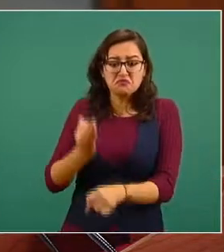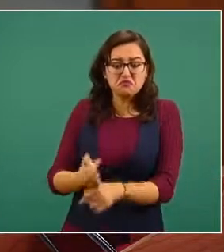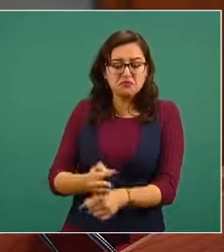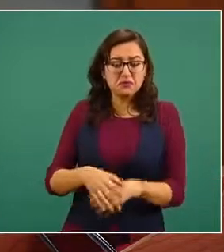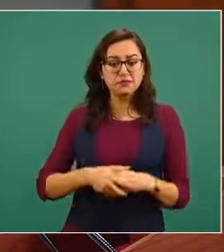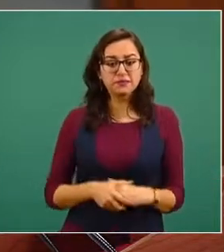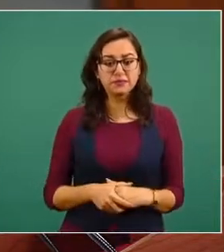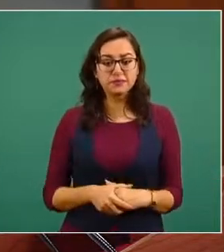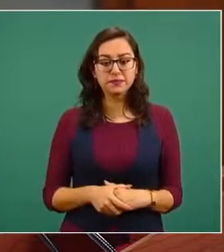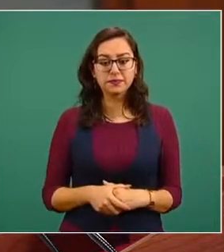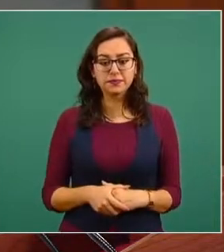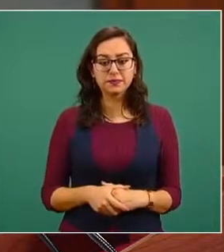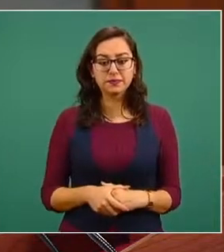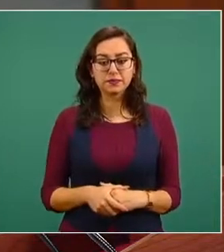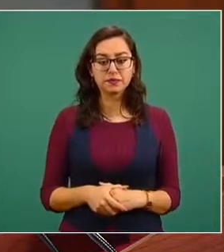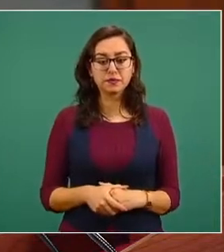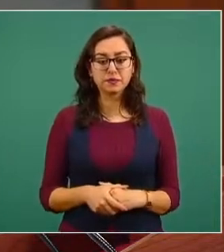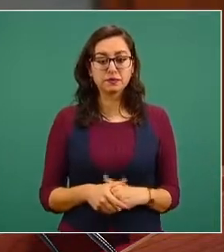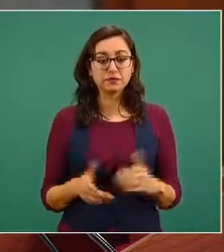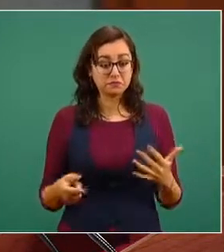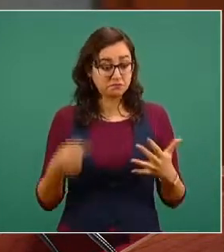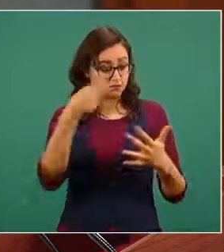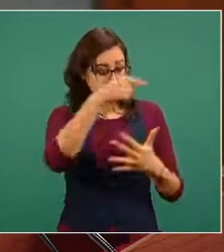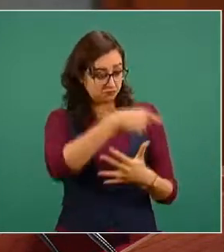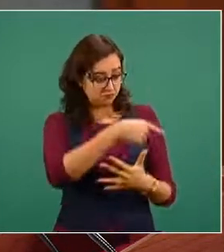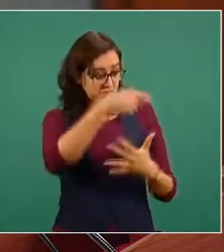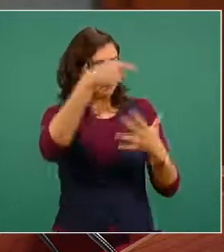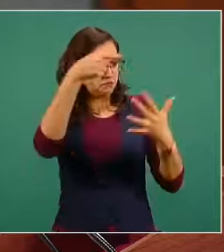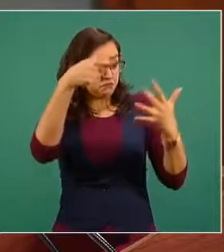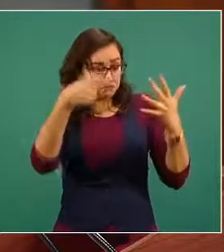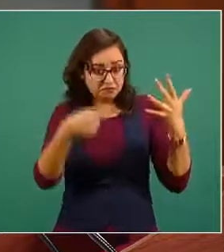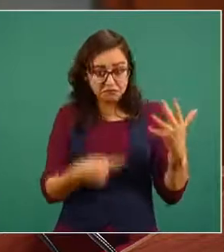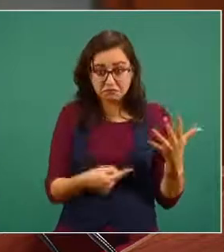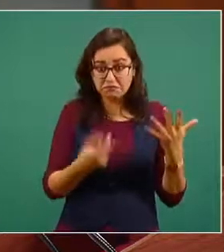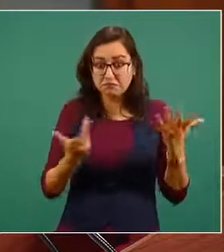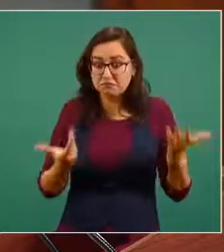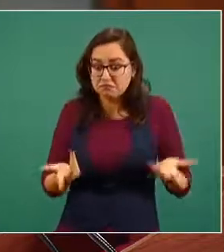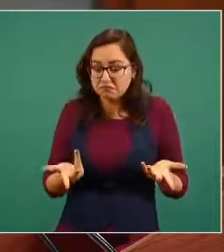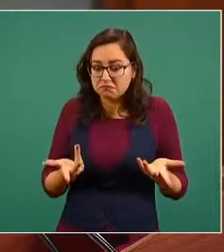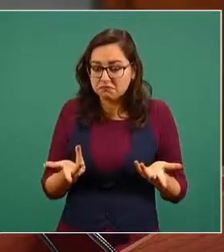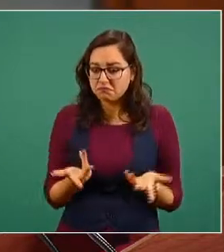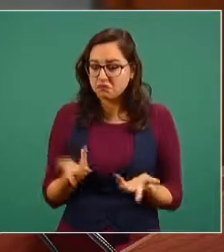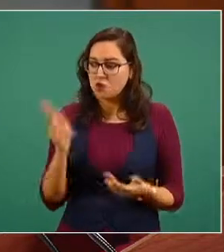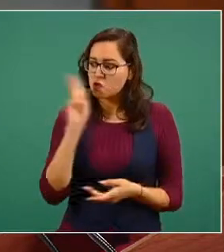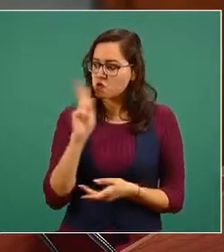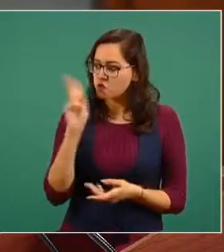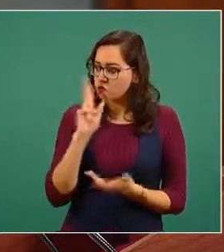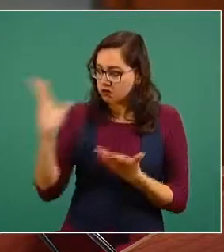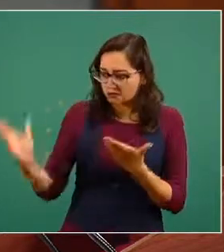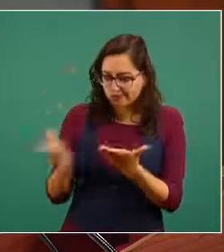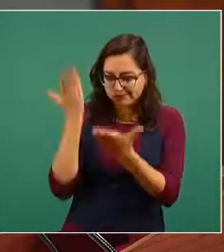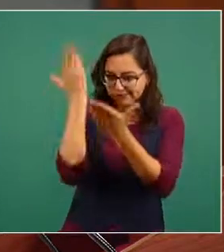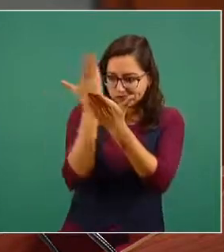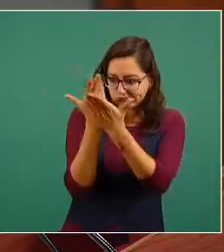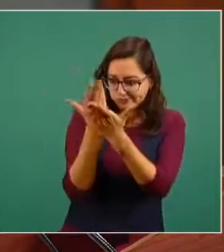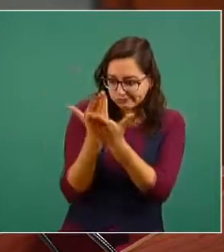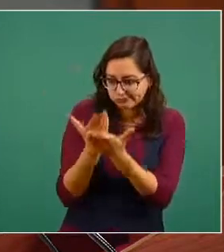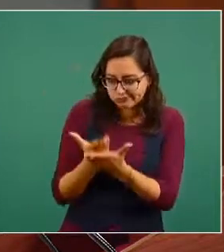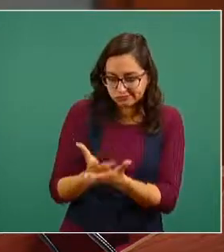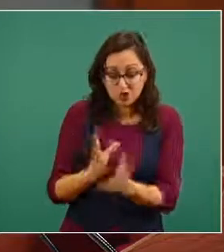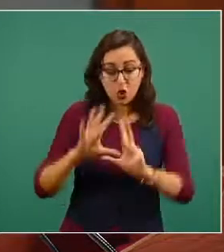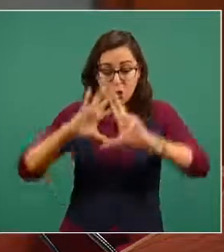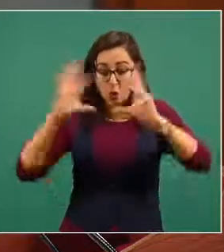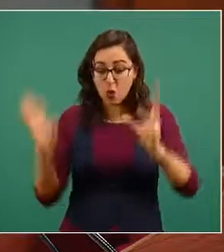Por los motivos anteriores y con base en los razonamientos y pruebas en la carpeta